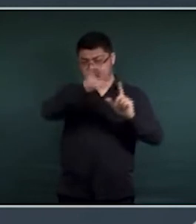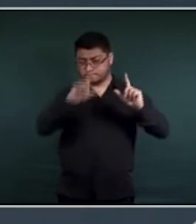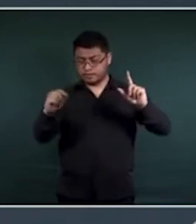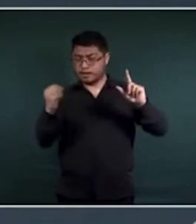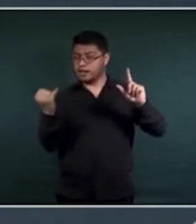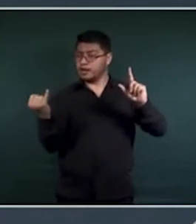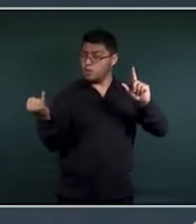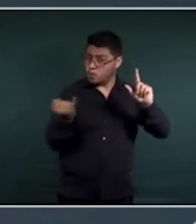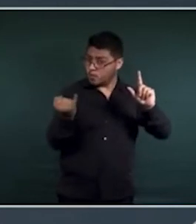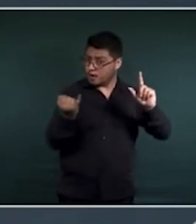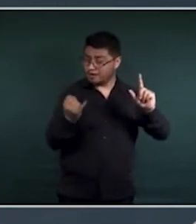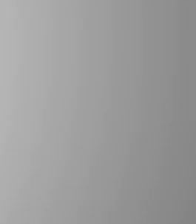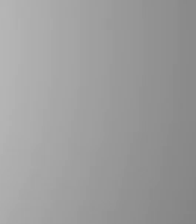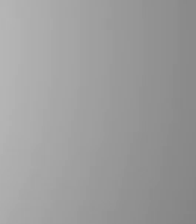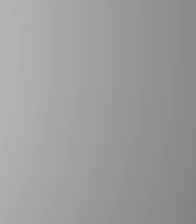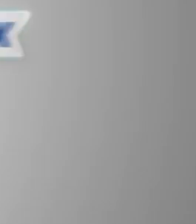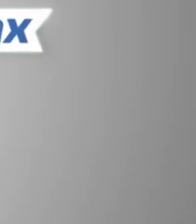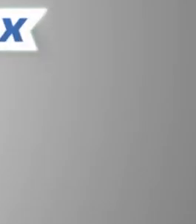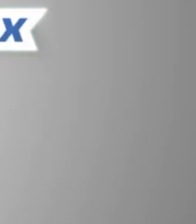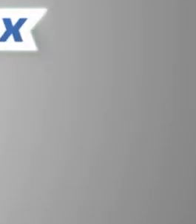no hay nada que esté fuera del ámbito.